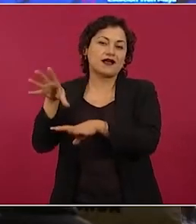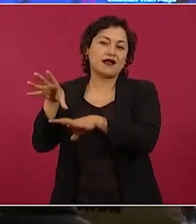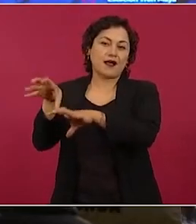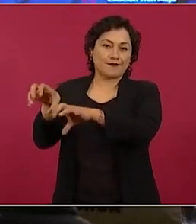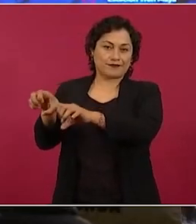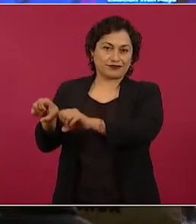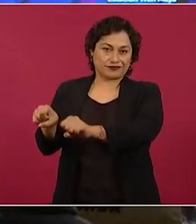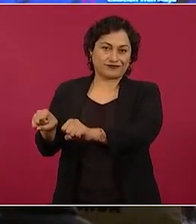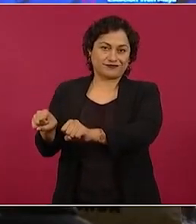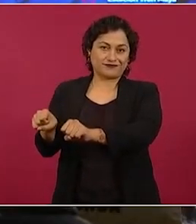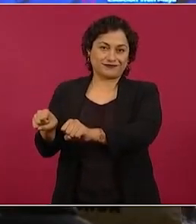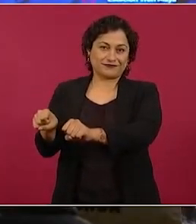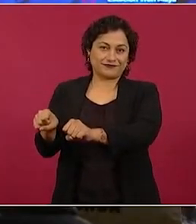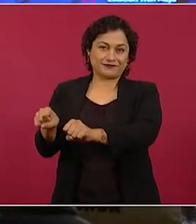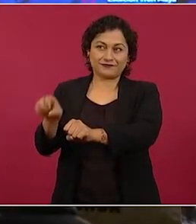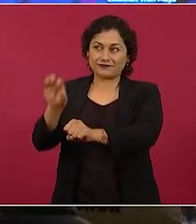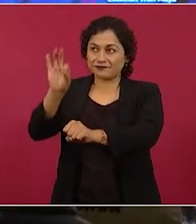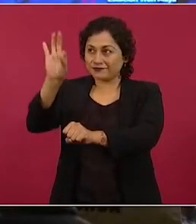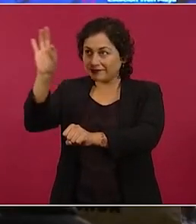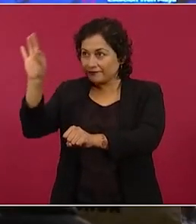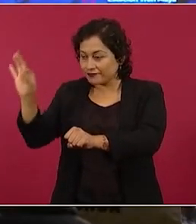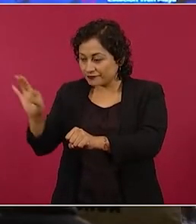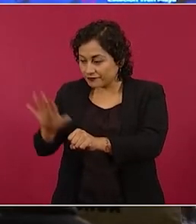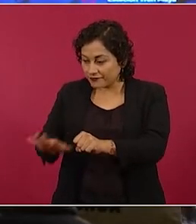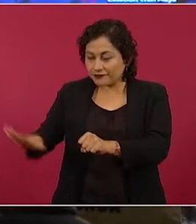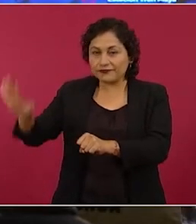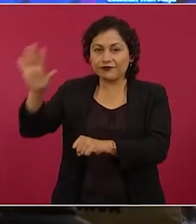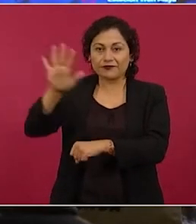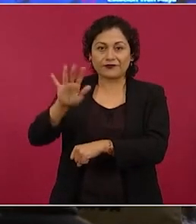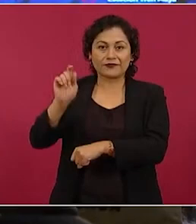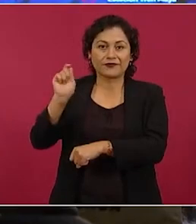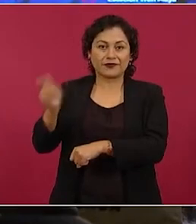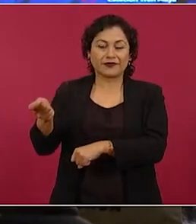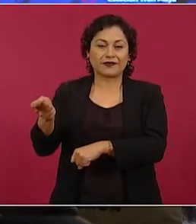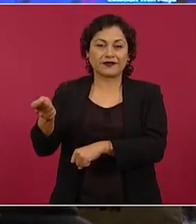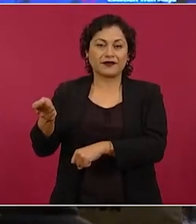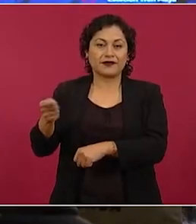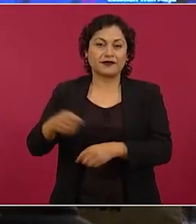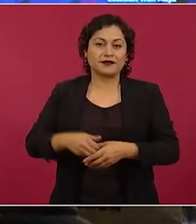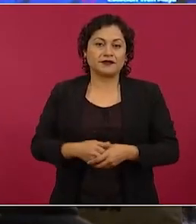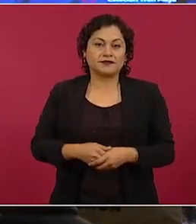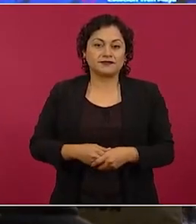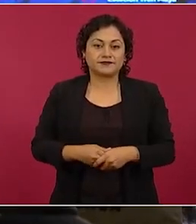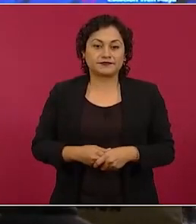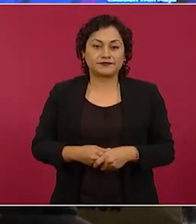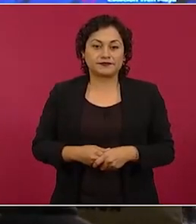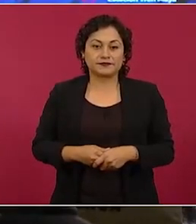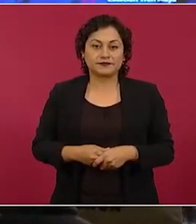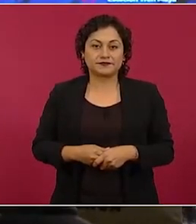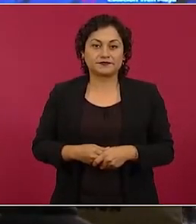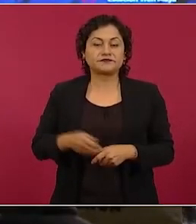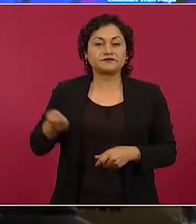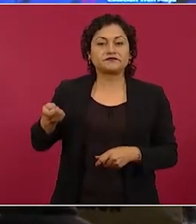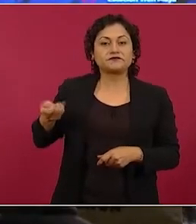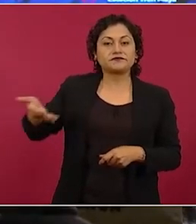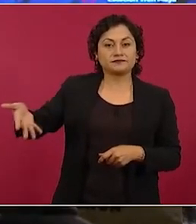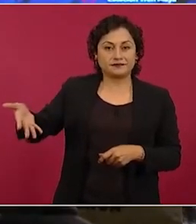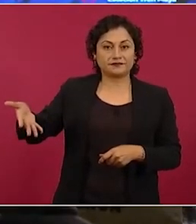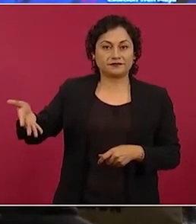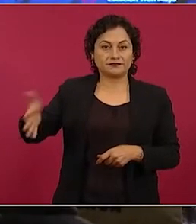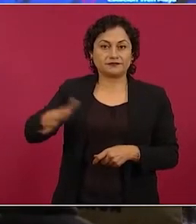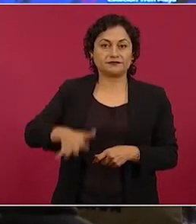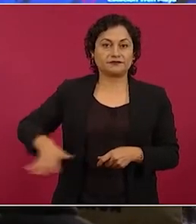consideradas baldías.